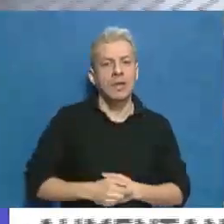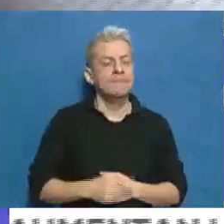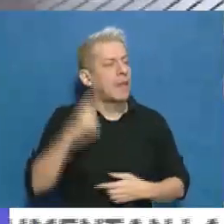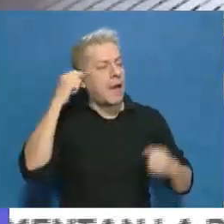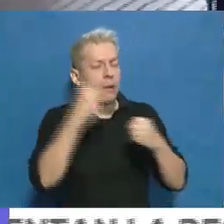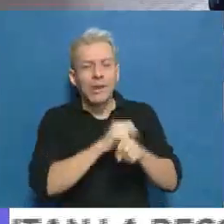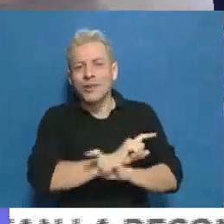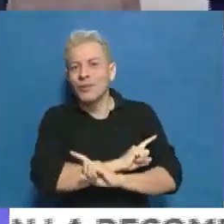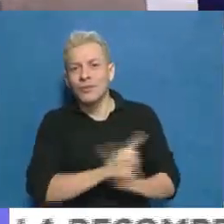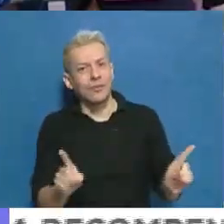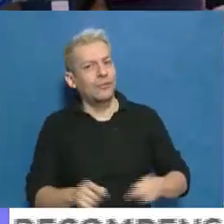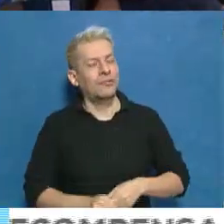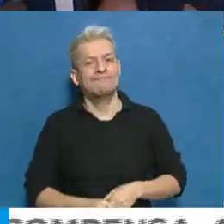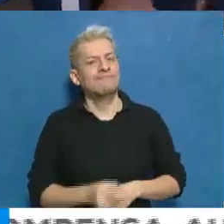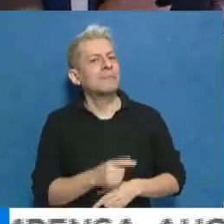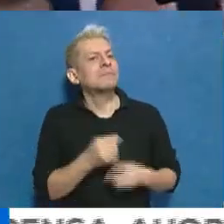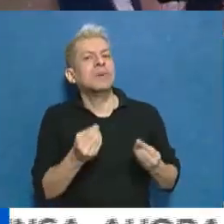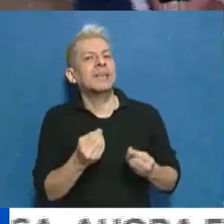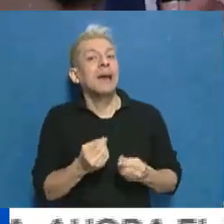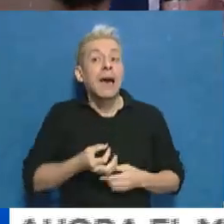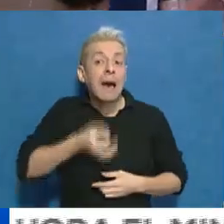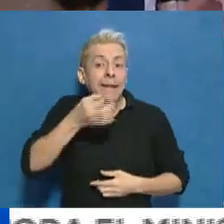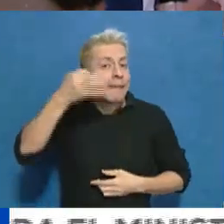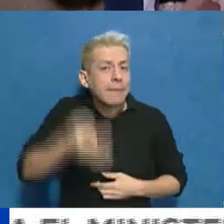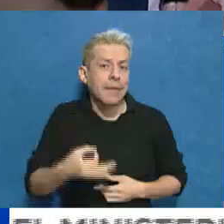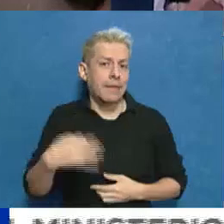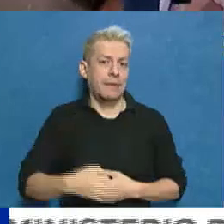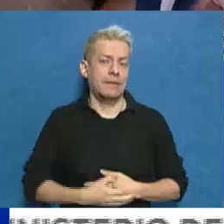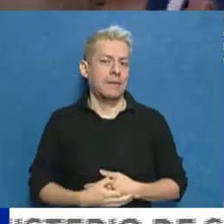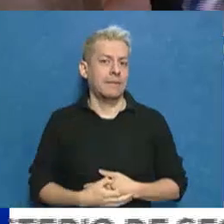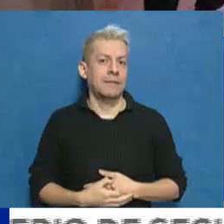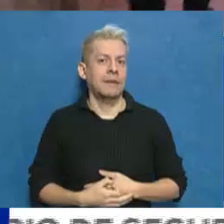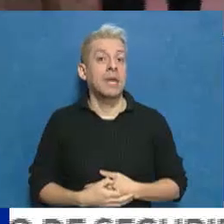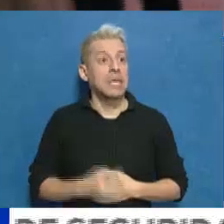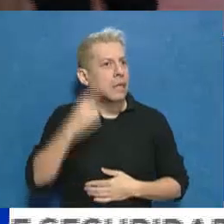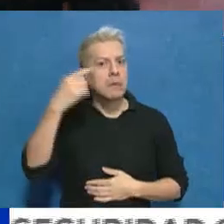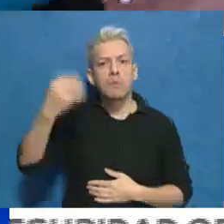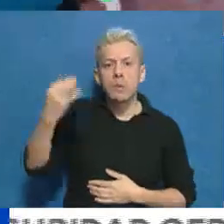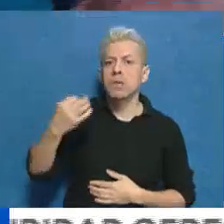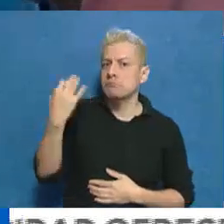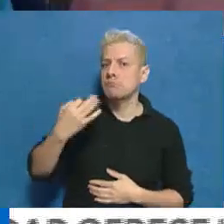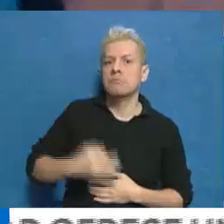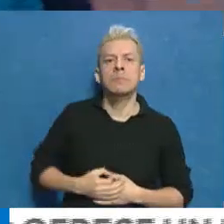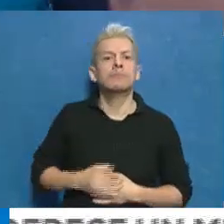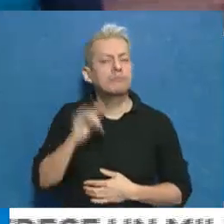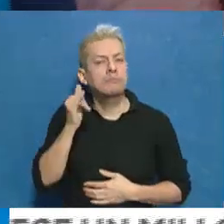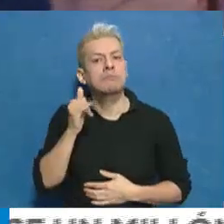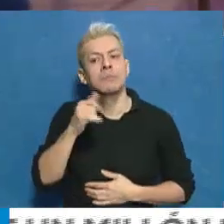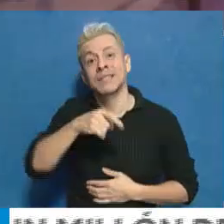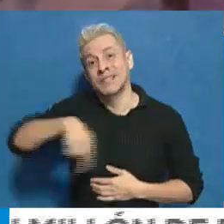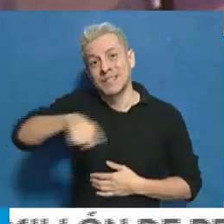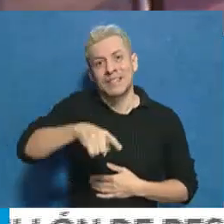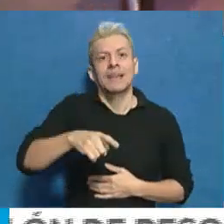acuerdo para nada. Porque me parece que hay una sola manera de hablar bien. Muy bien, muy buena idea, sí. Y para que ellos simplemente